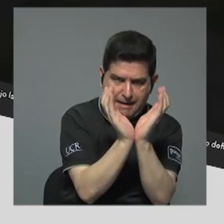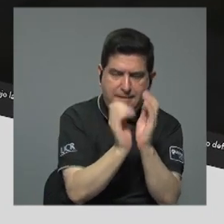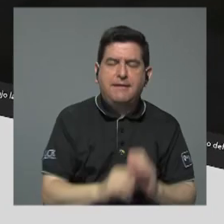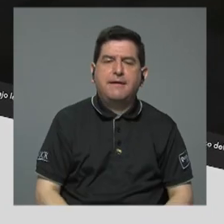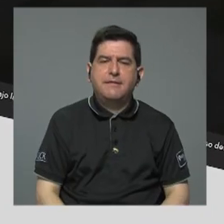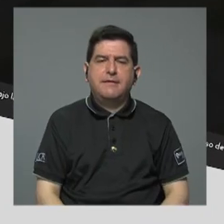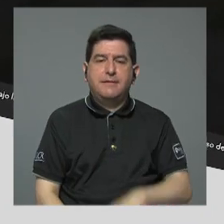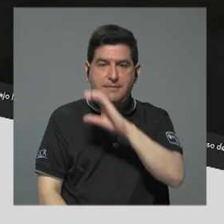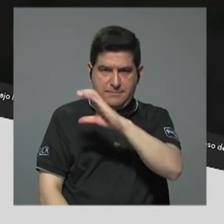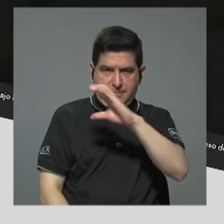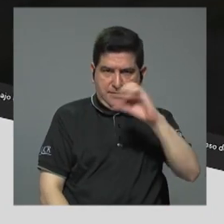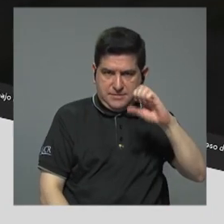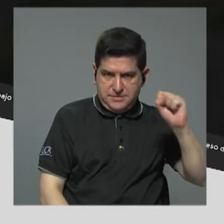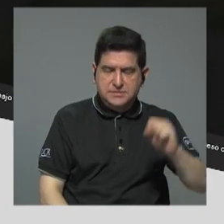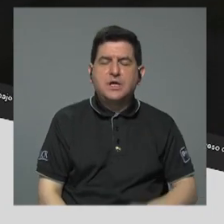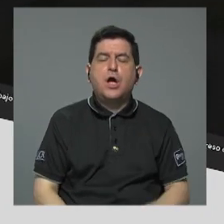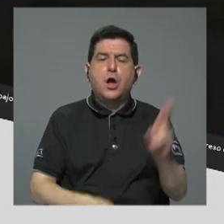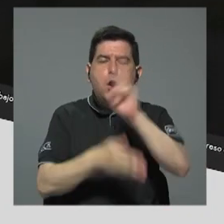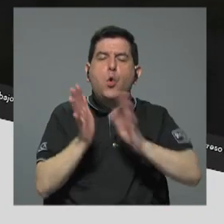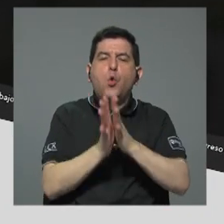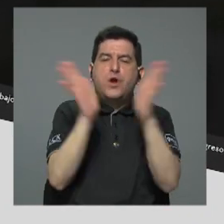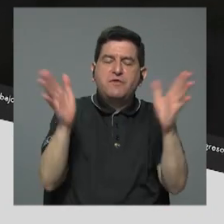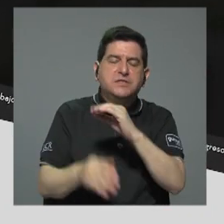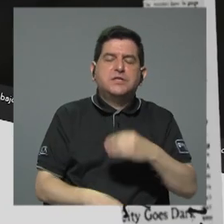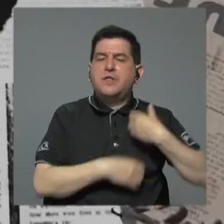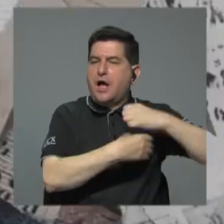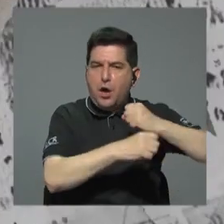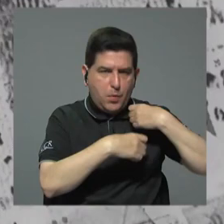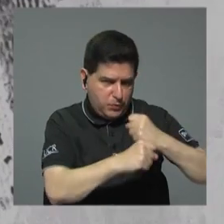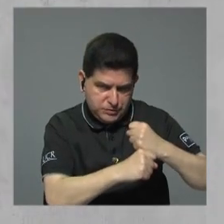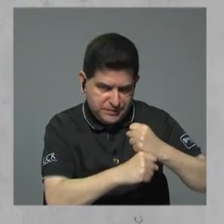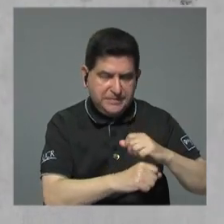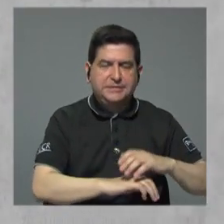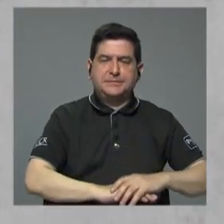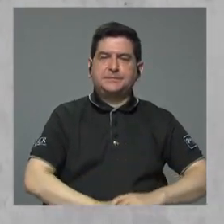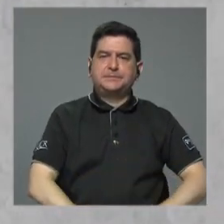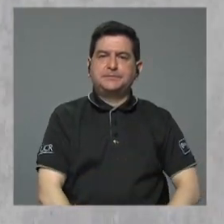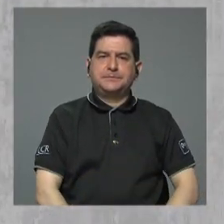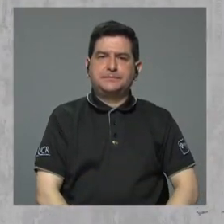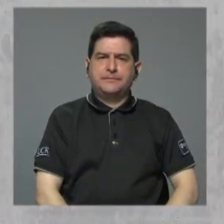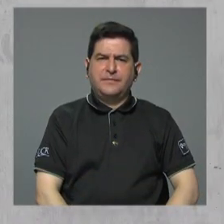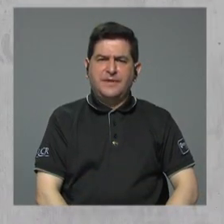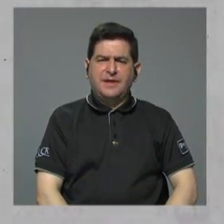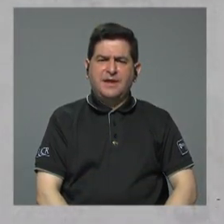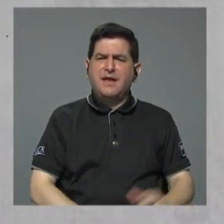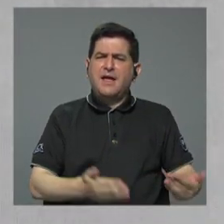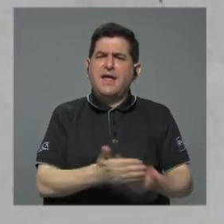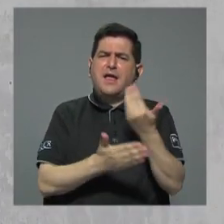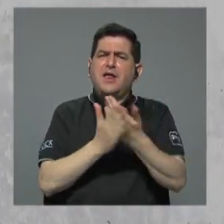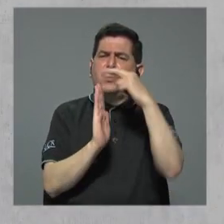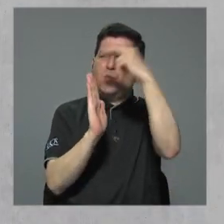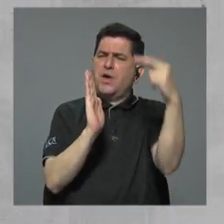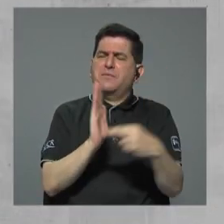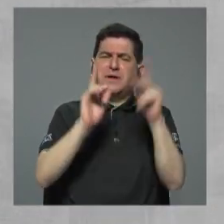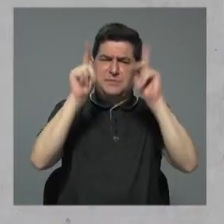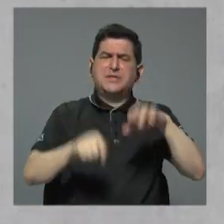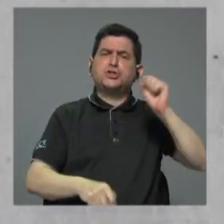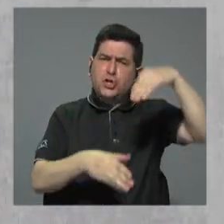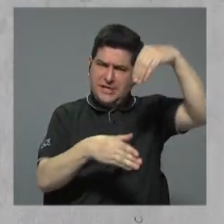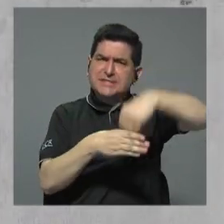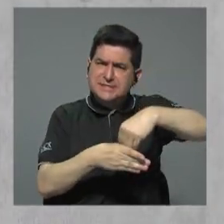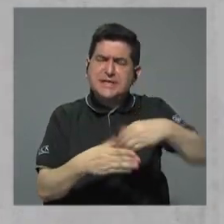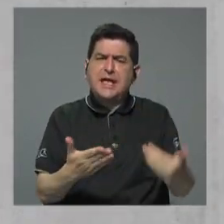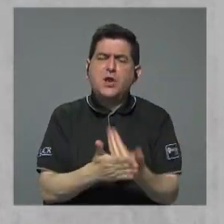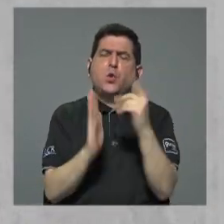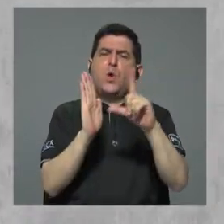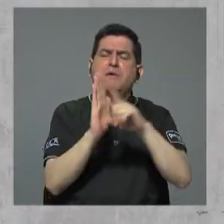Social, Universidades Públicas y Municipalidades ¿Y cómo serán las nuevas reglas para quienes sí estén incluidos